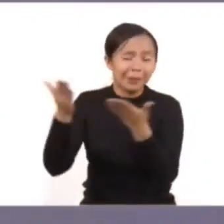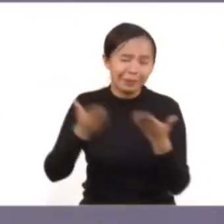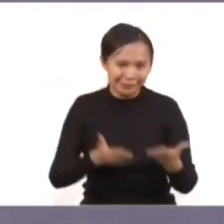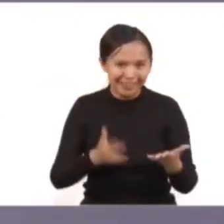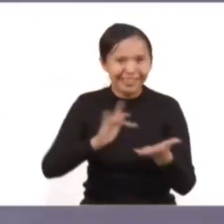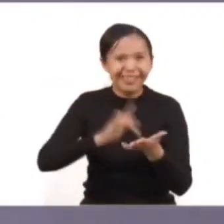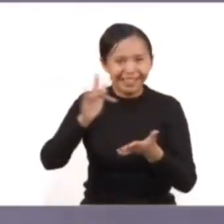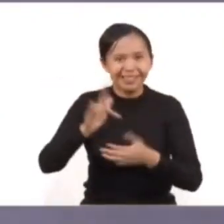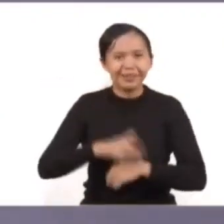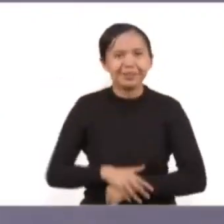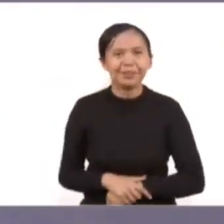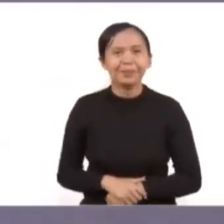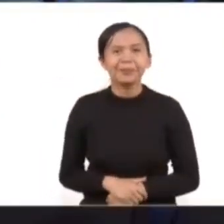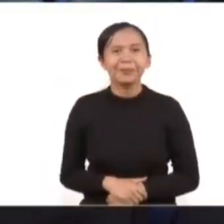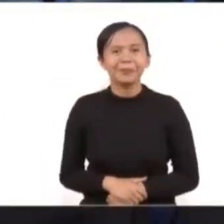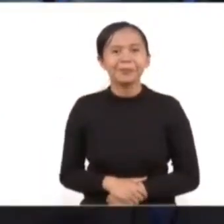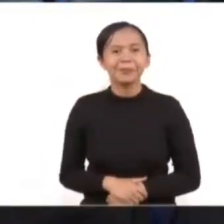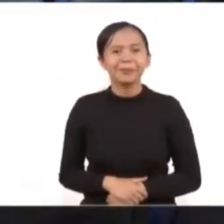acompañándonos. Gracias.